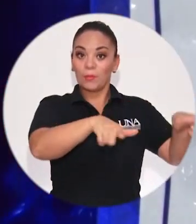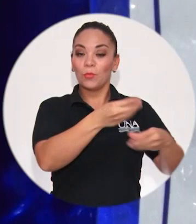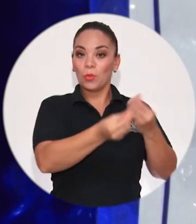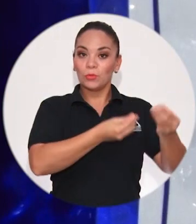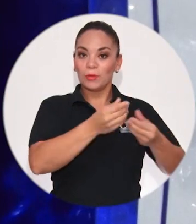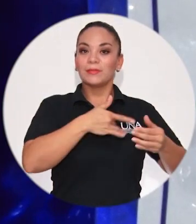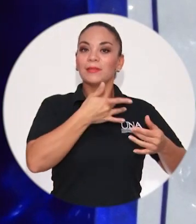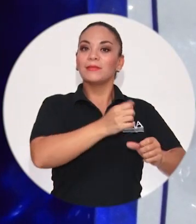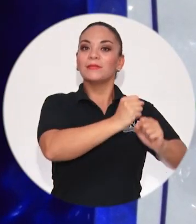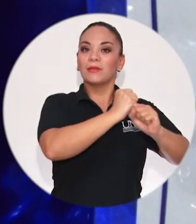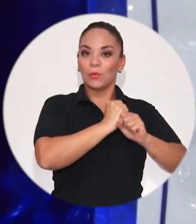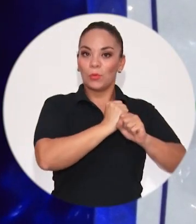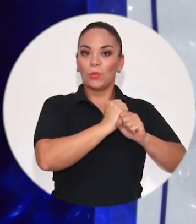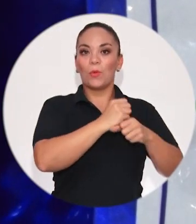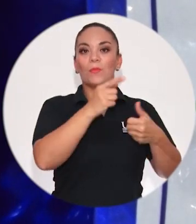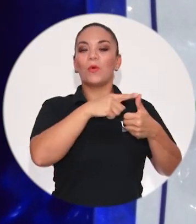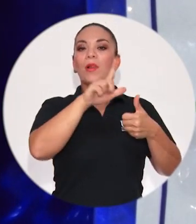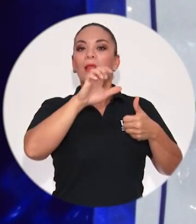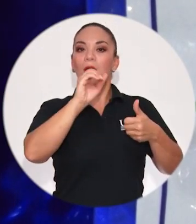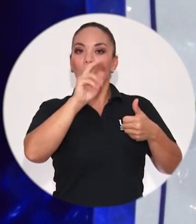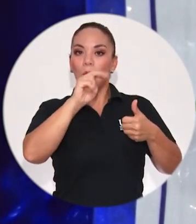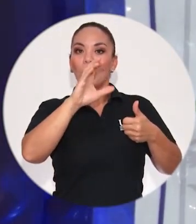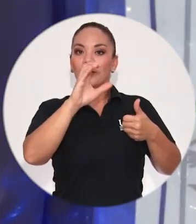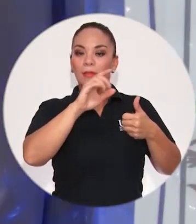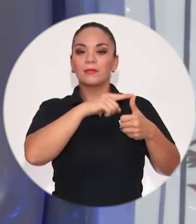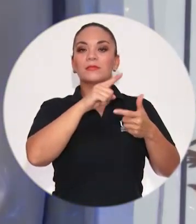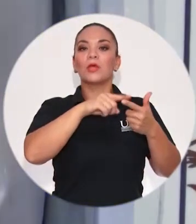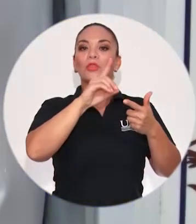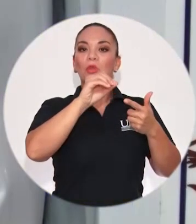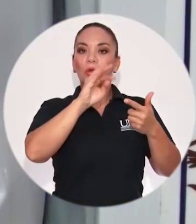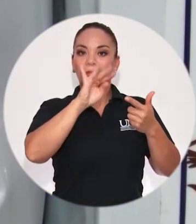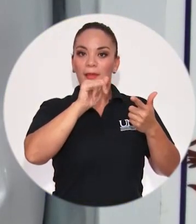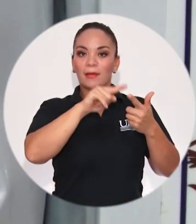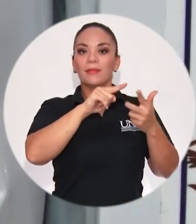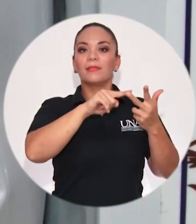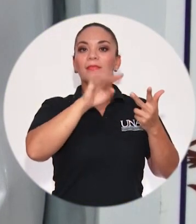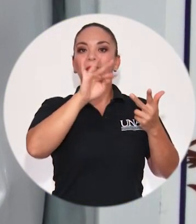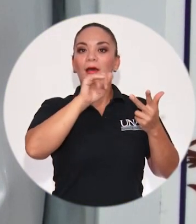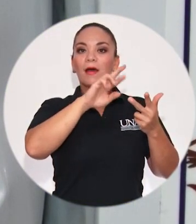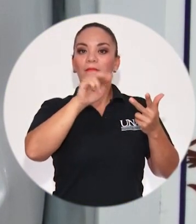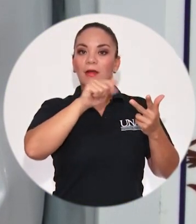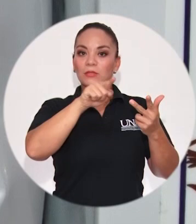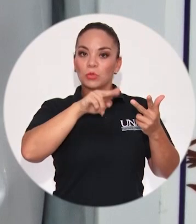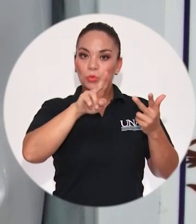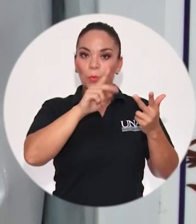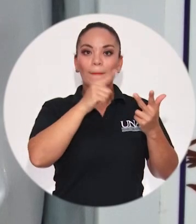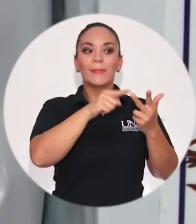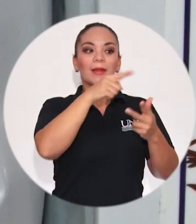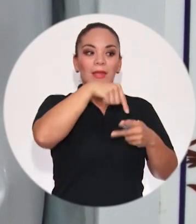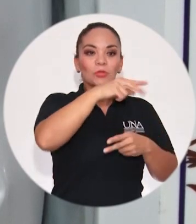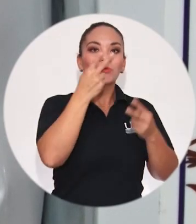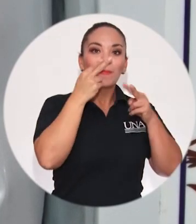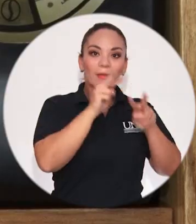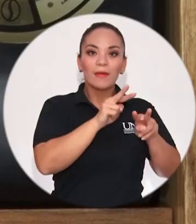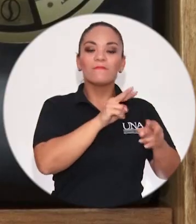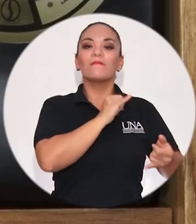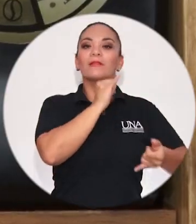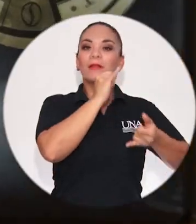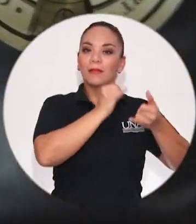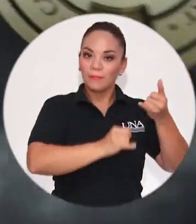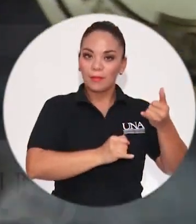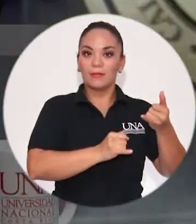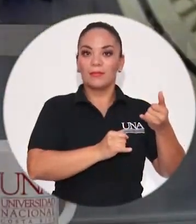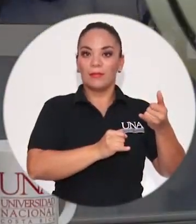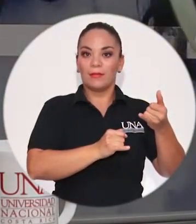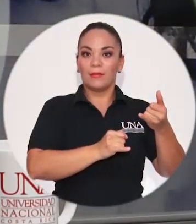la gente de la región productora de Terra Azul, John Cortés, Dota y Terra Azul, para que